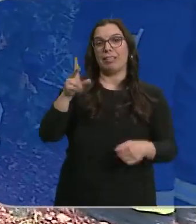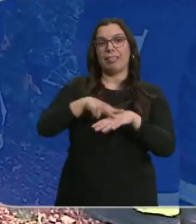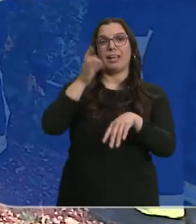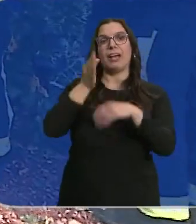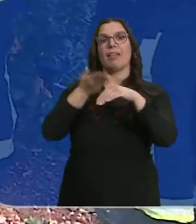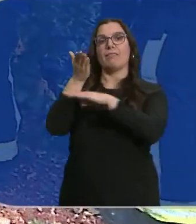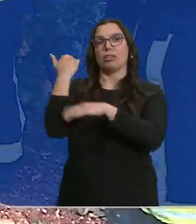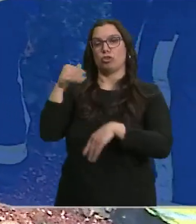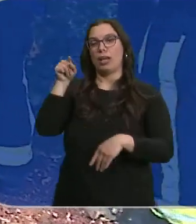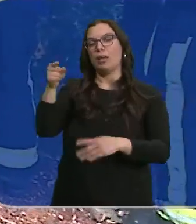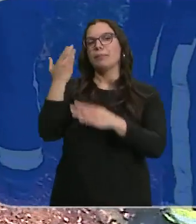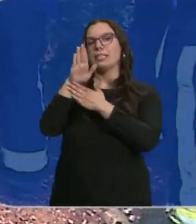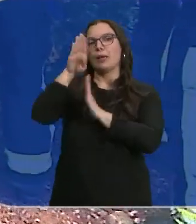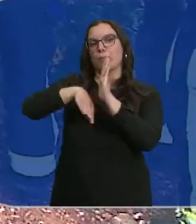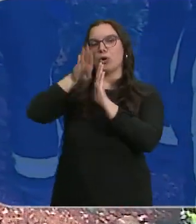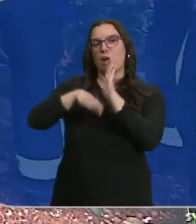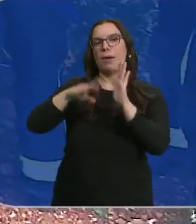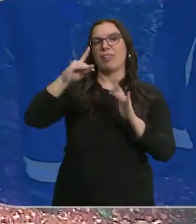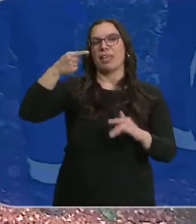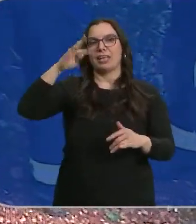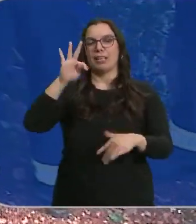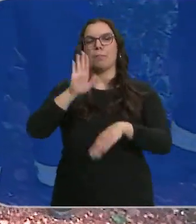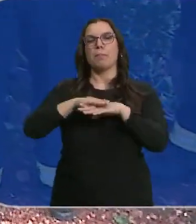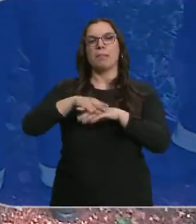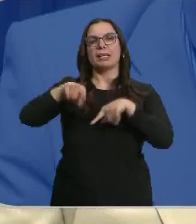en la presentación de un programa de la DGT para el transporte escolar.